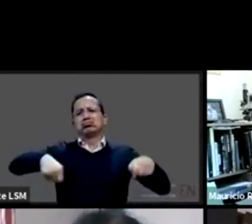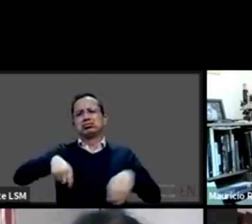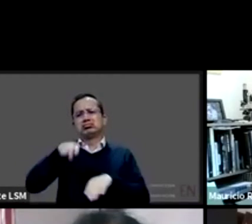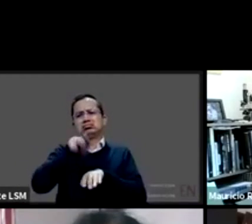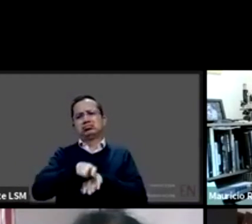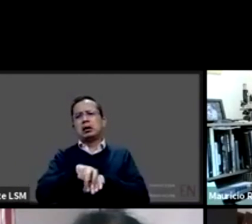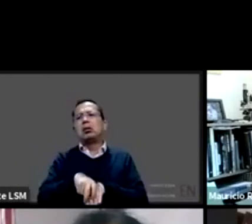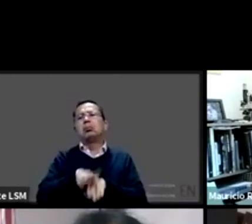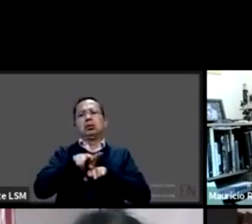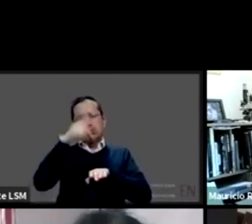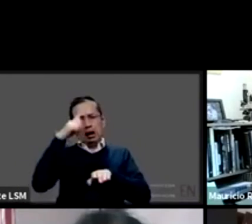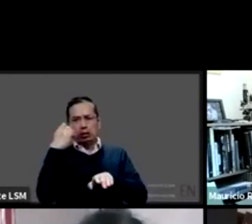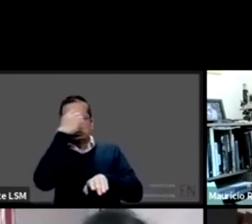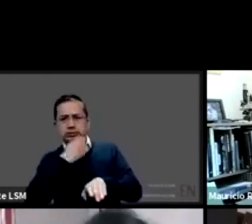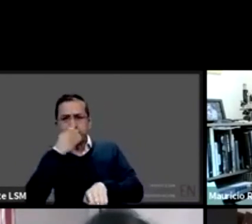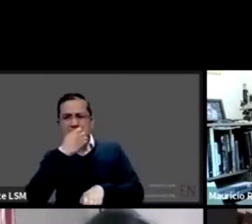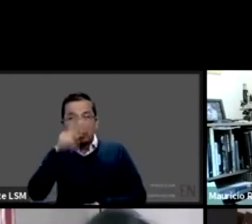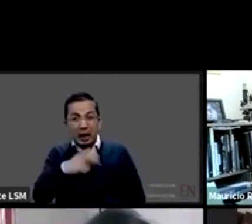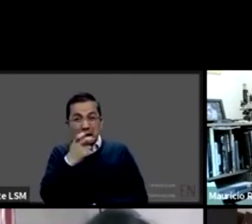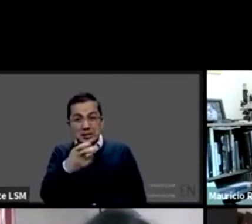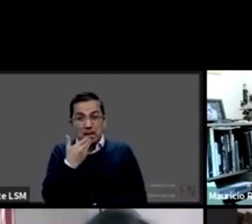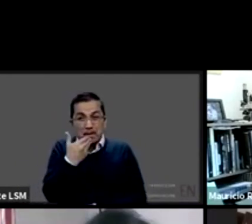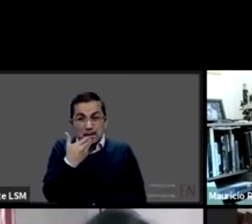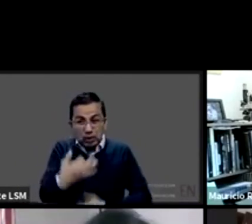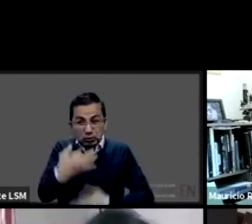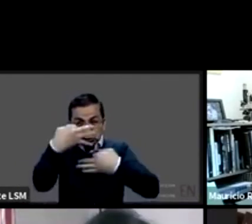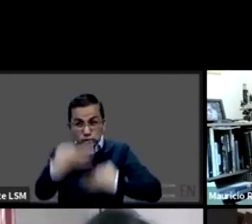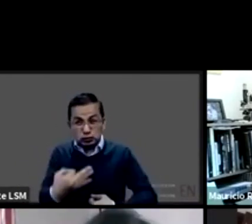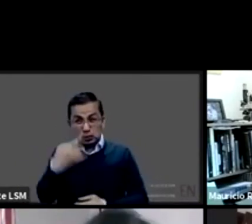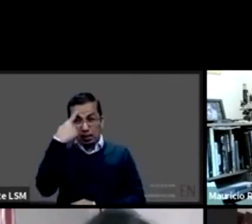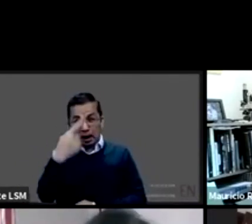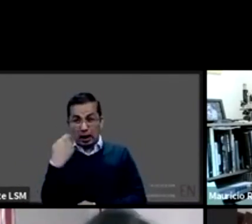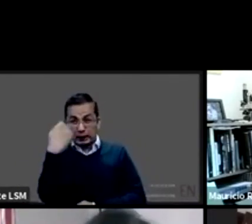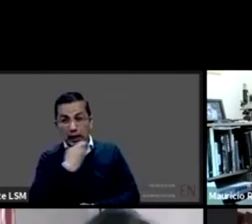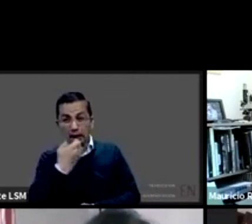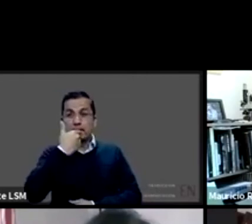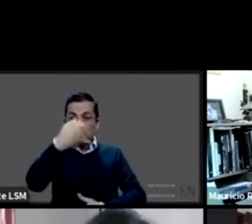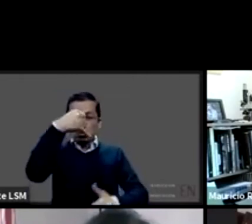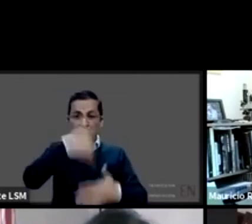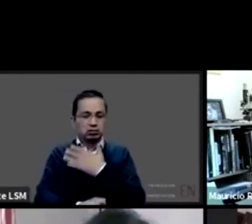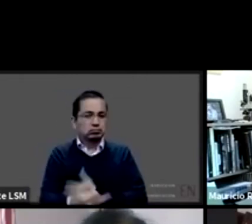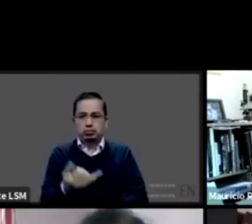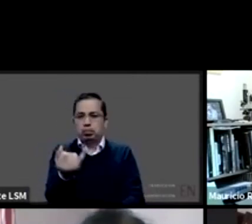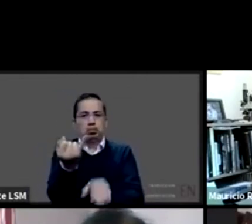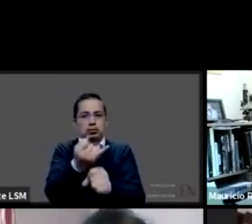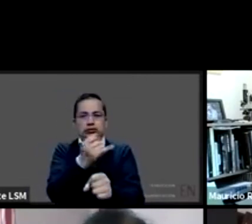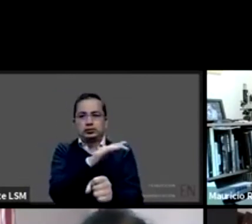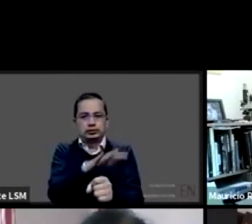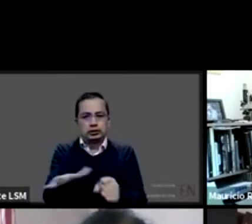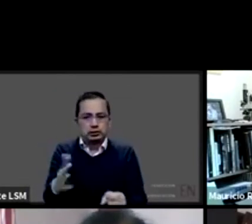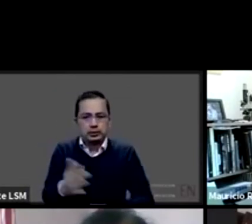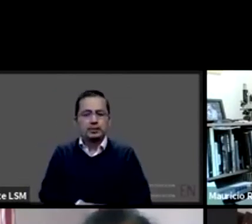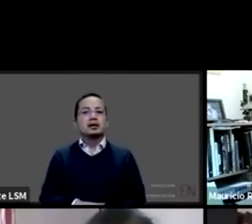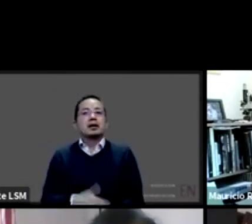pudiera no ser la mejor para un diagnóstico completo. Entonces, esta es la forma